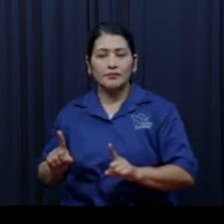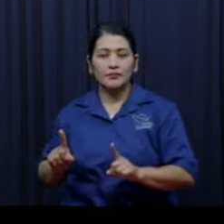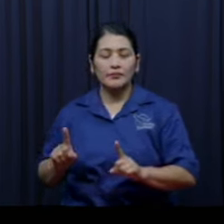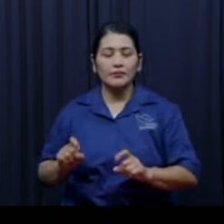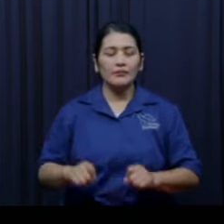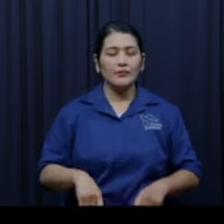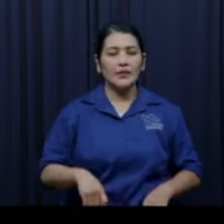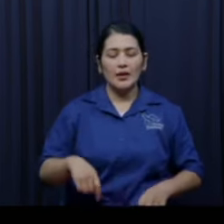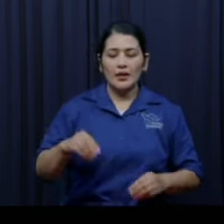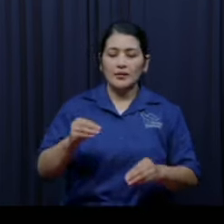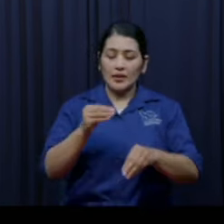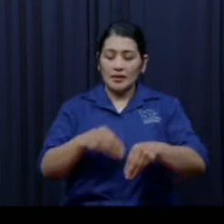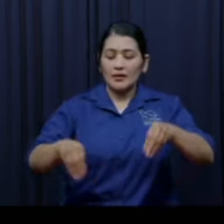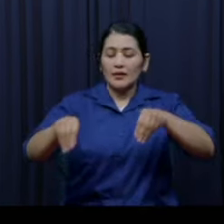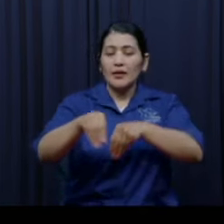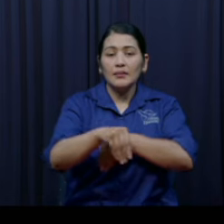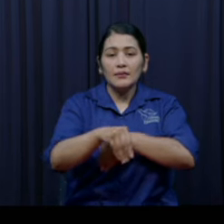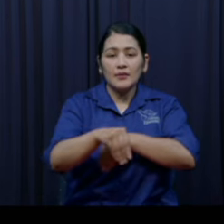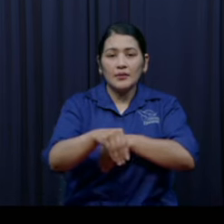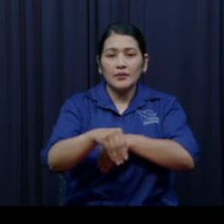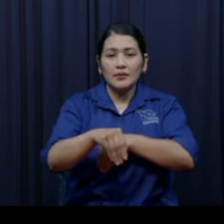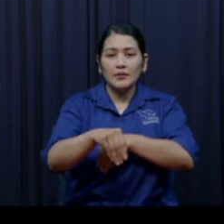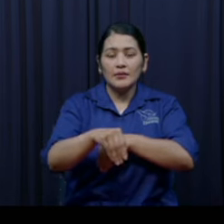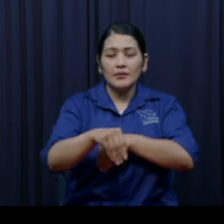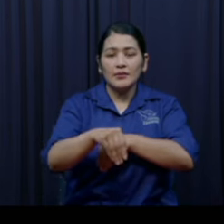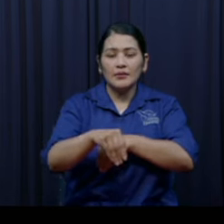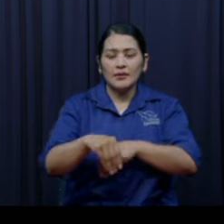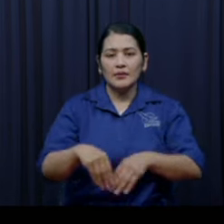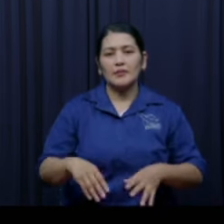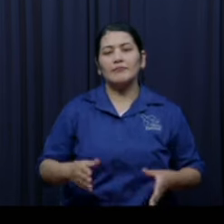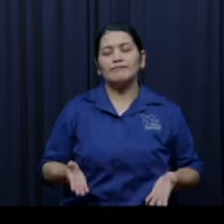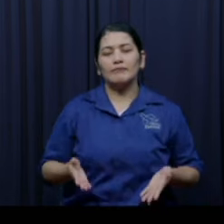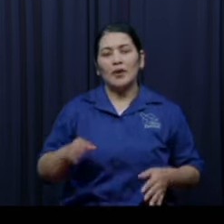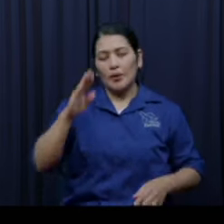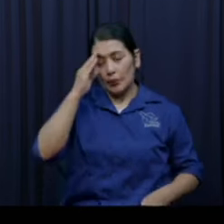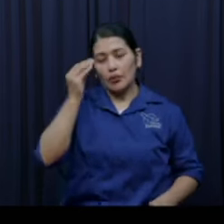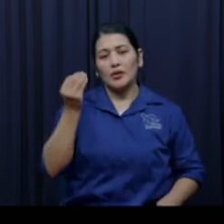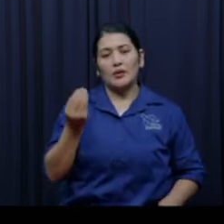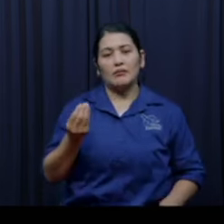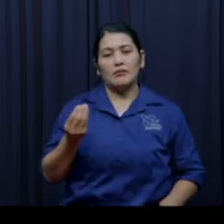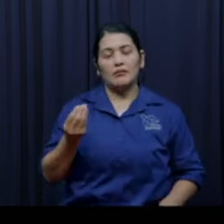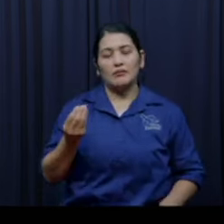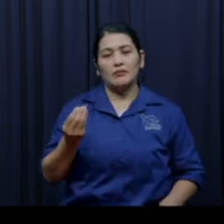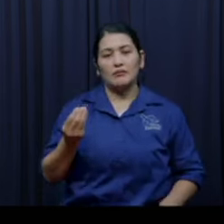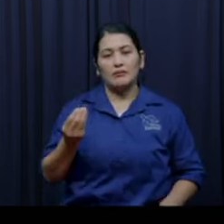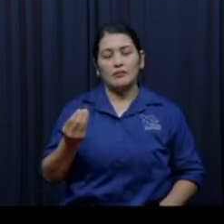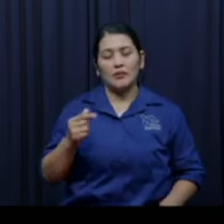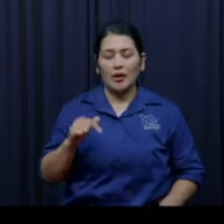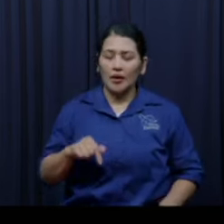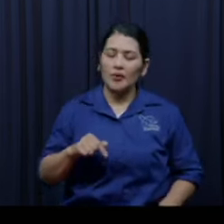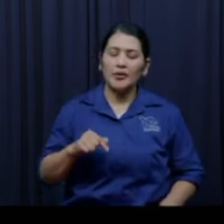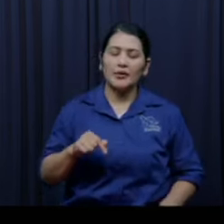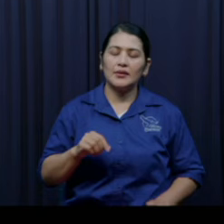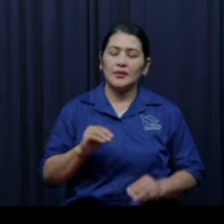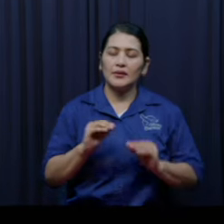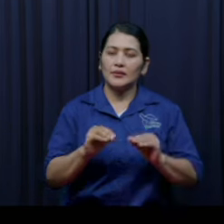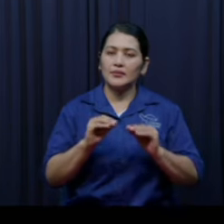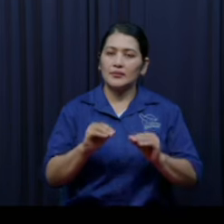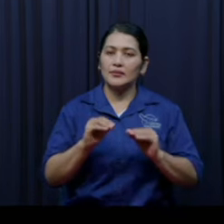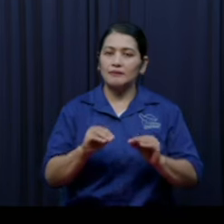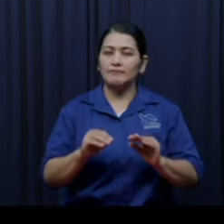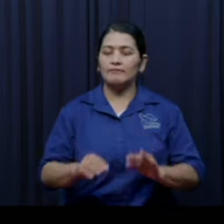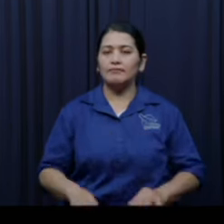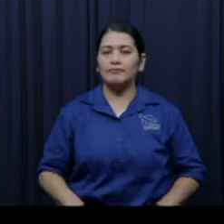Y así sucesivamente los jergeseos y los hebeos se quedaron igual juntamente con los jebuseos. Pero,